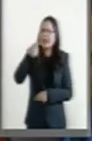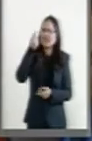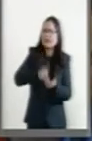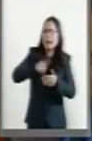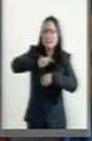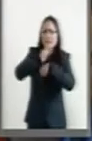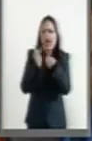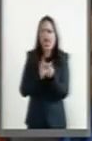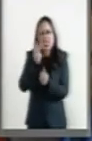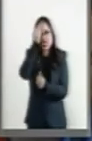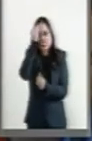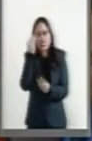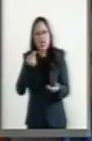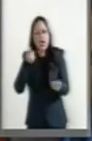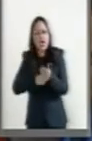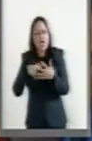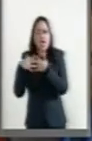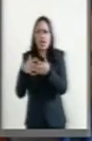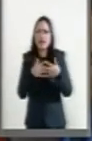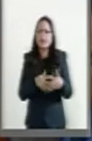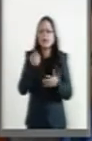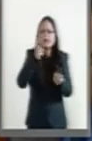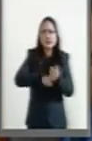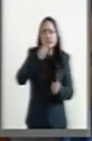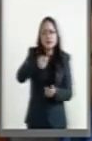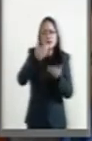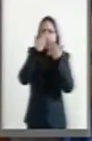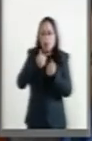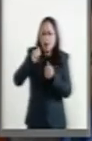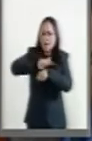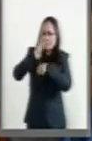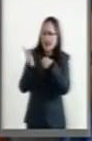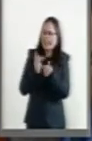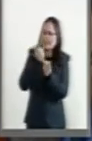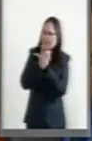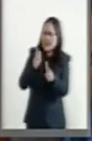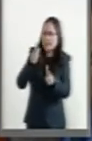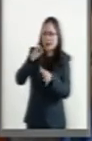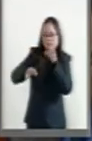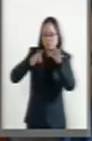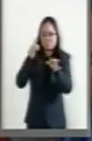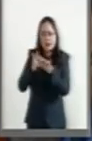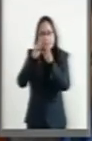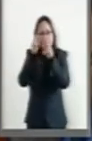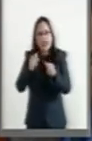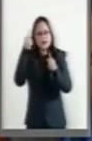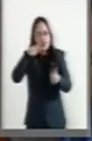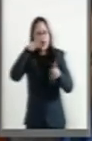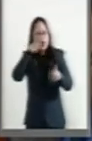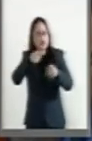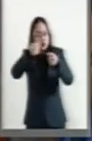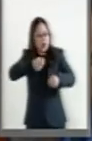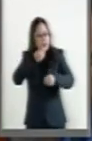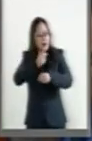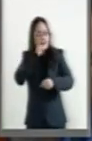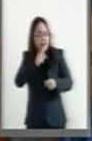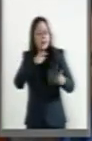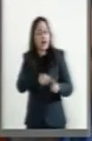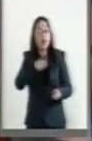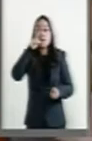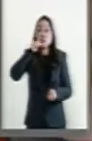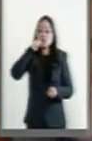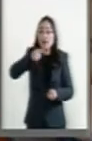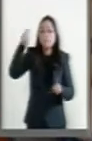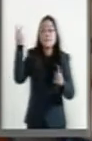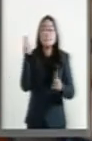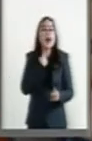nacional que permite que no haya estado de derecho que garantice la seguridad. El desorden nacional que permite que las fuerzas del orden mate a